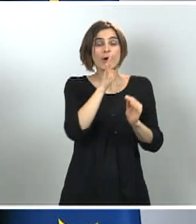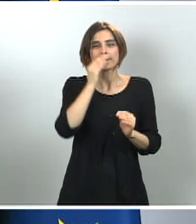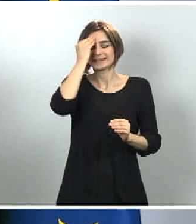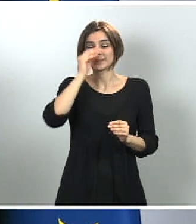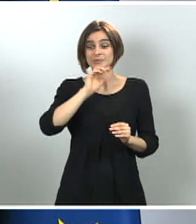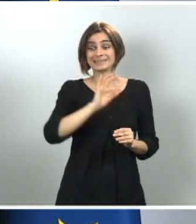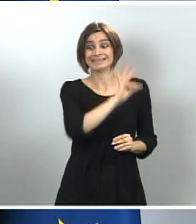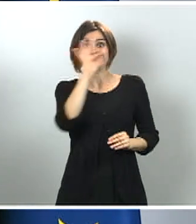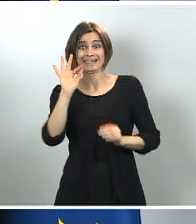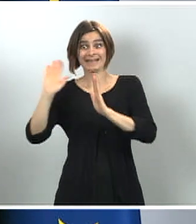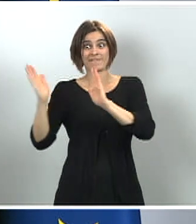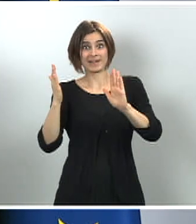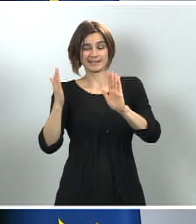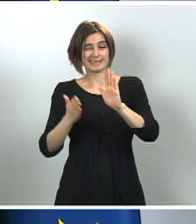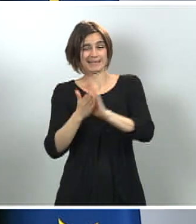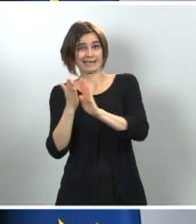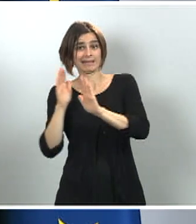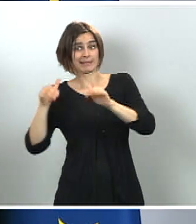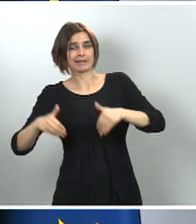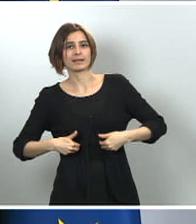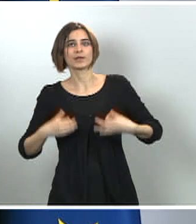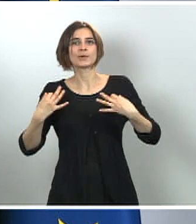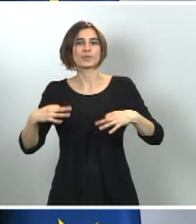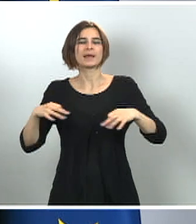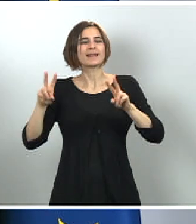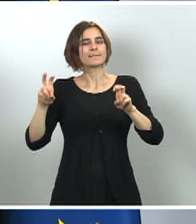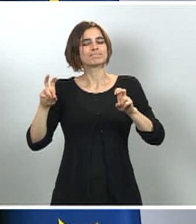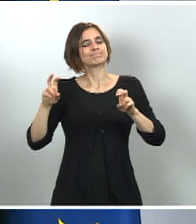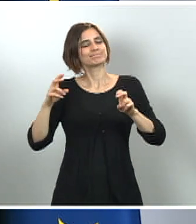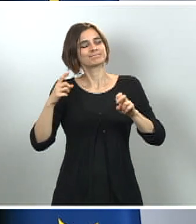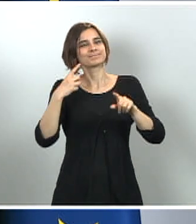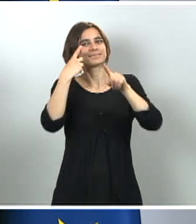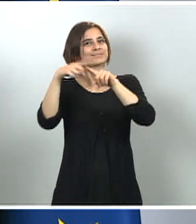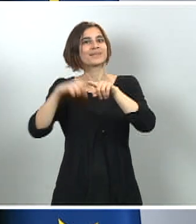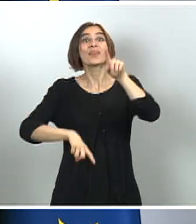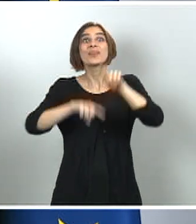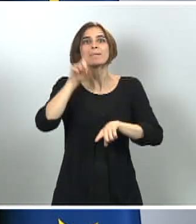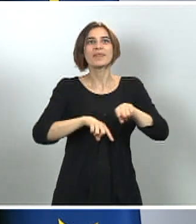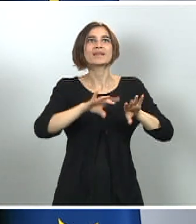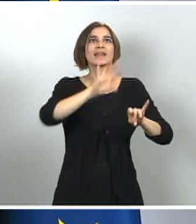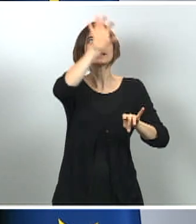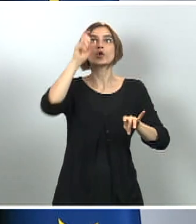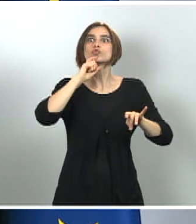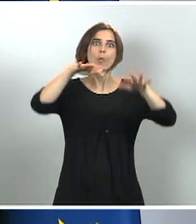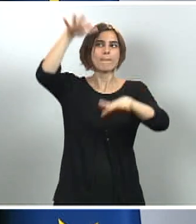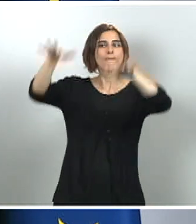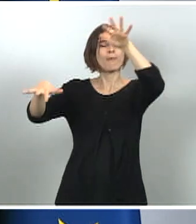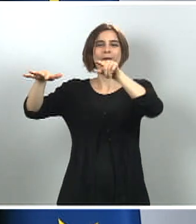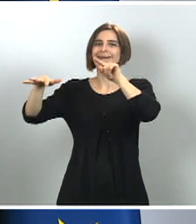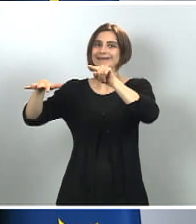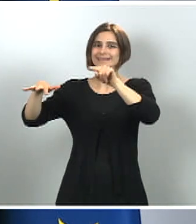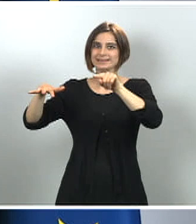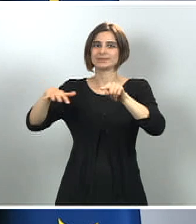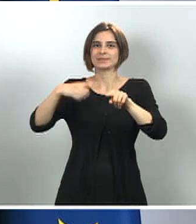hemos de tomar en consideración la distinta situación epidemiológica de los distintos territorios del país. Y, por tanto, ya anunció también el presidente del